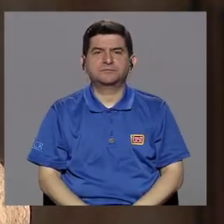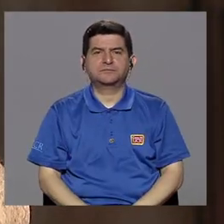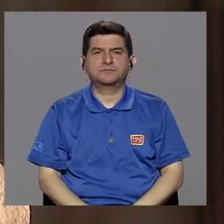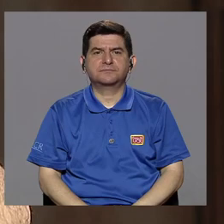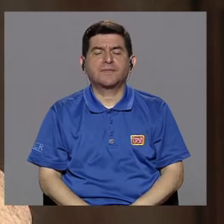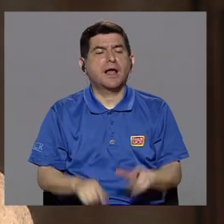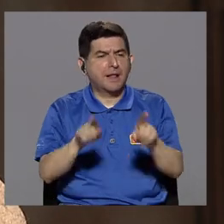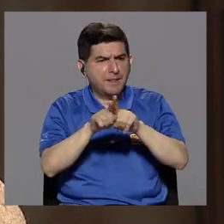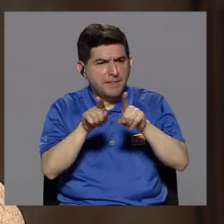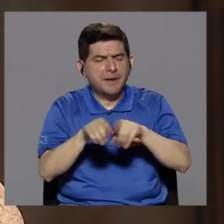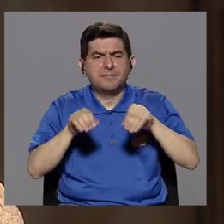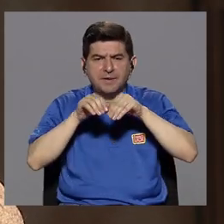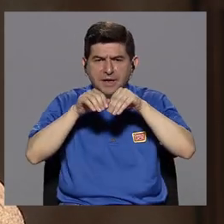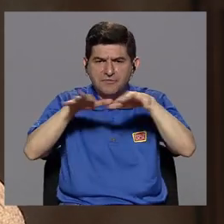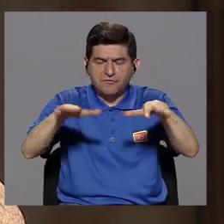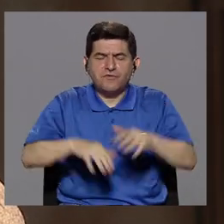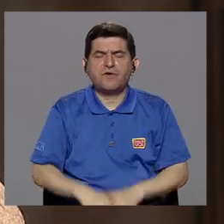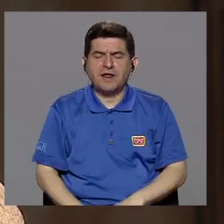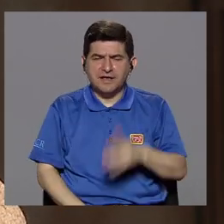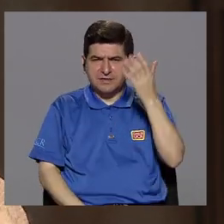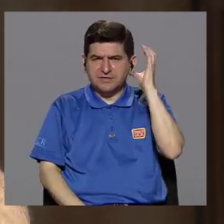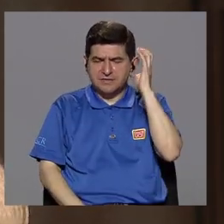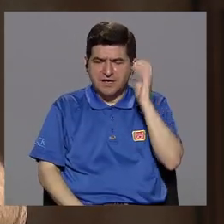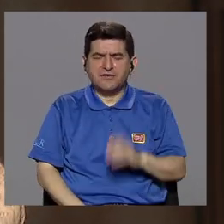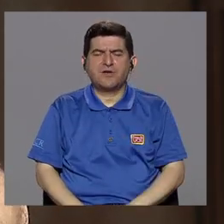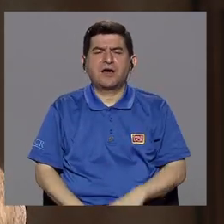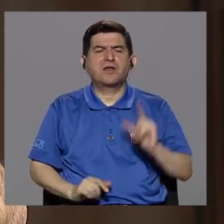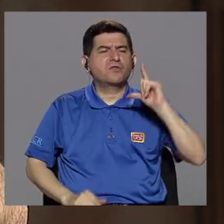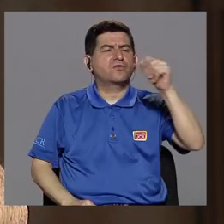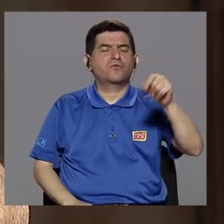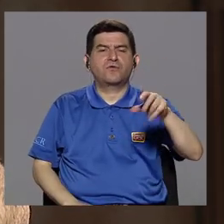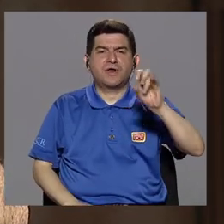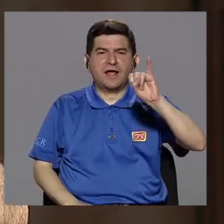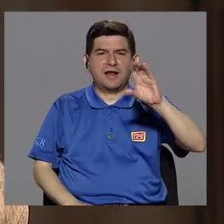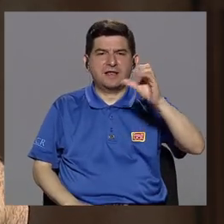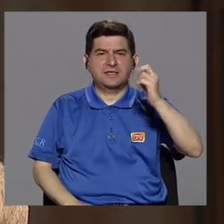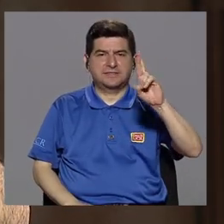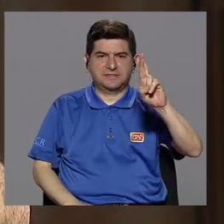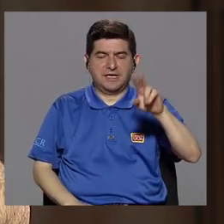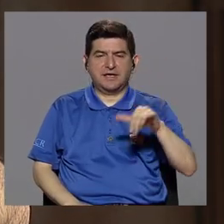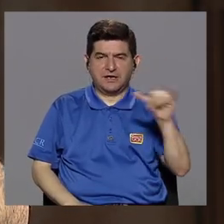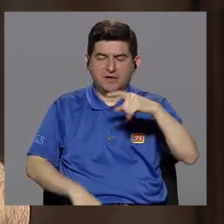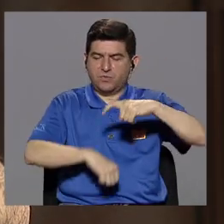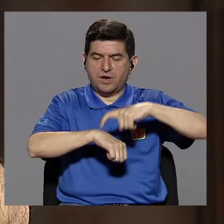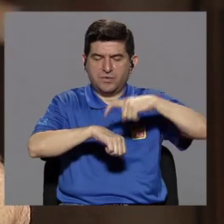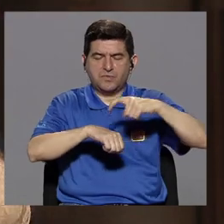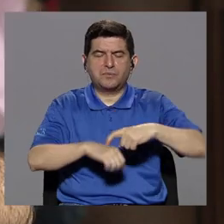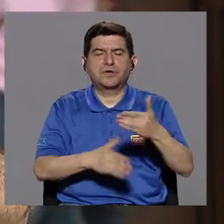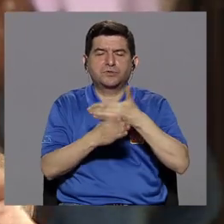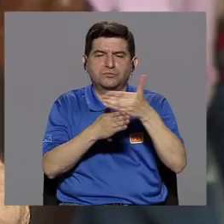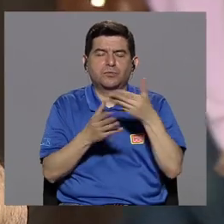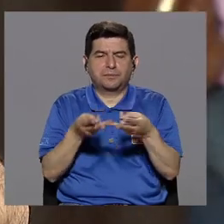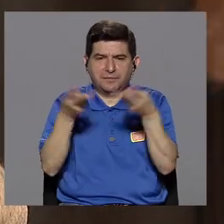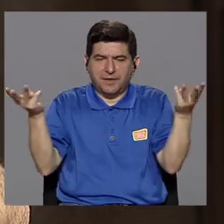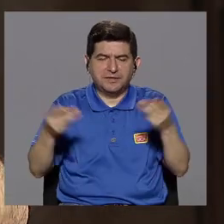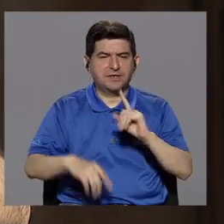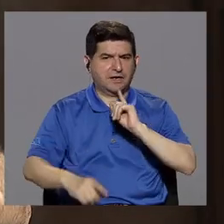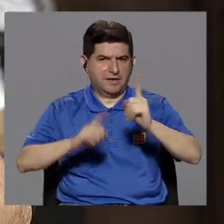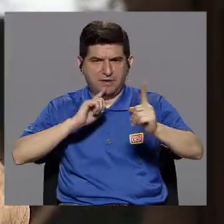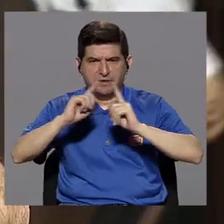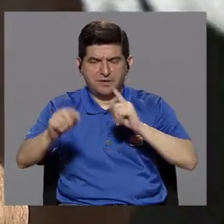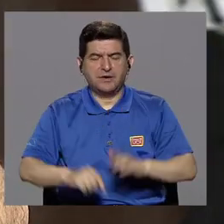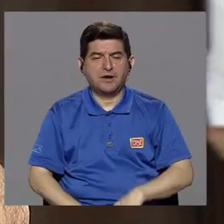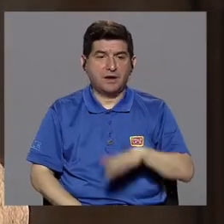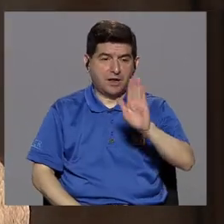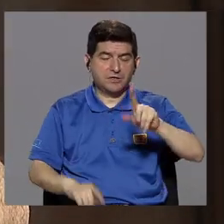con la red de emisoras rurales del ICER, con quienes compartimos en un momento también material para difundir en su